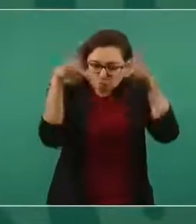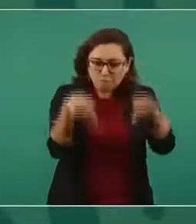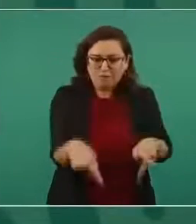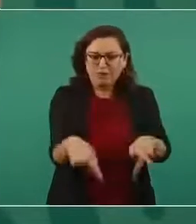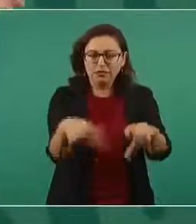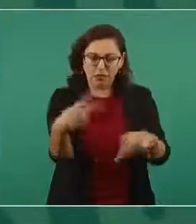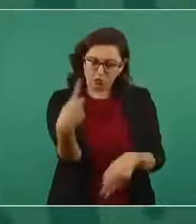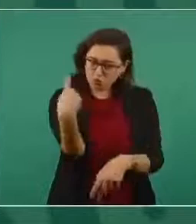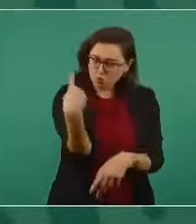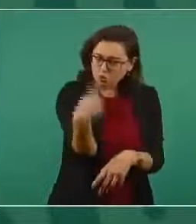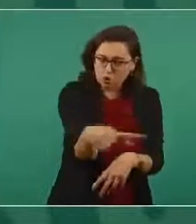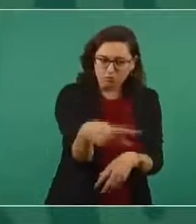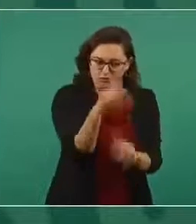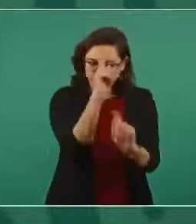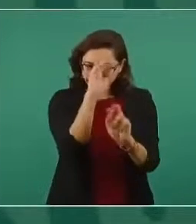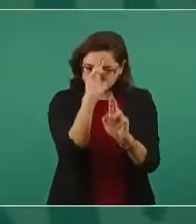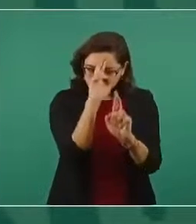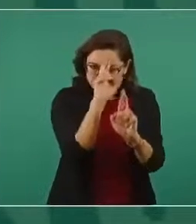es para ellos